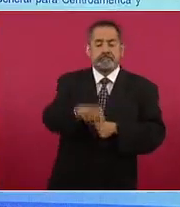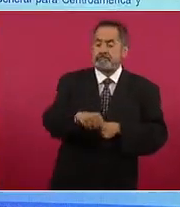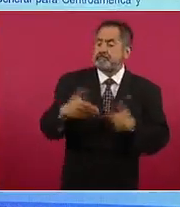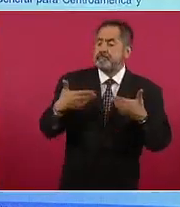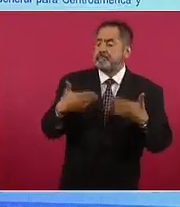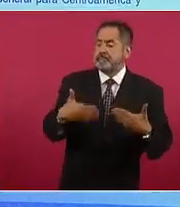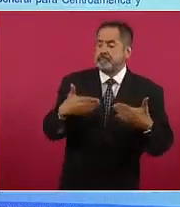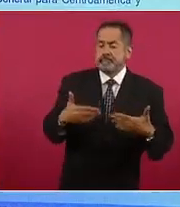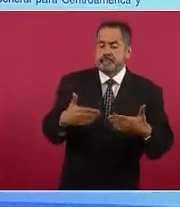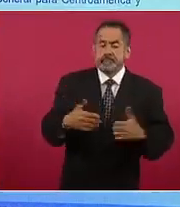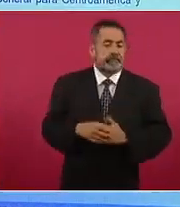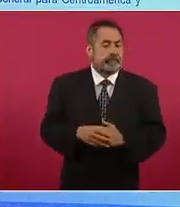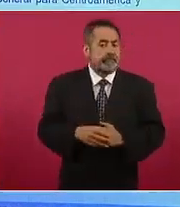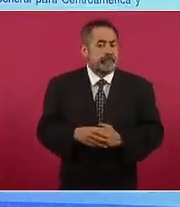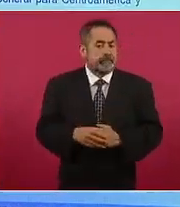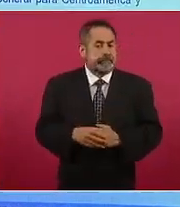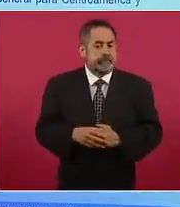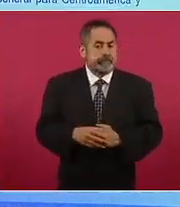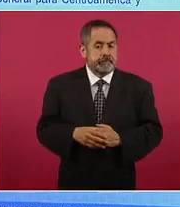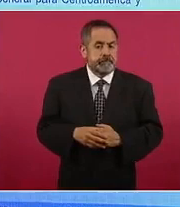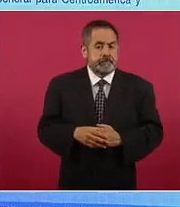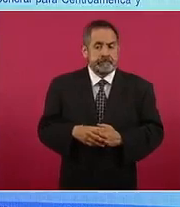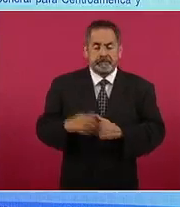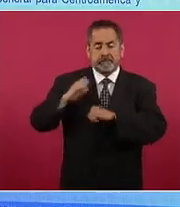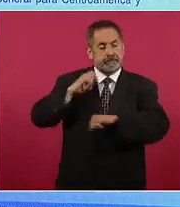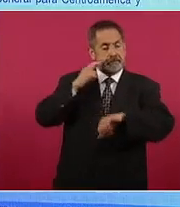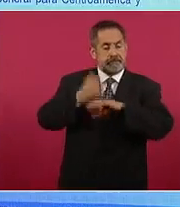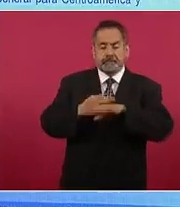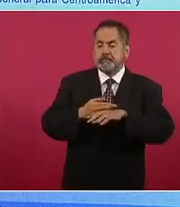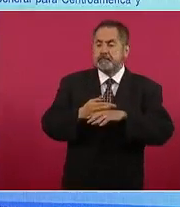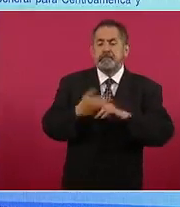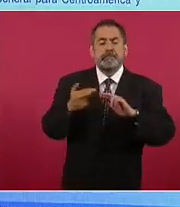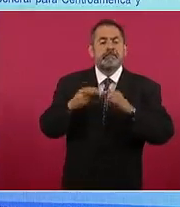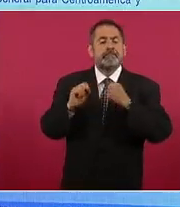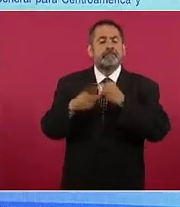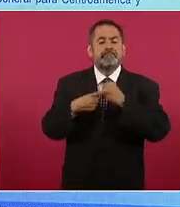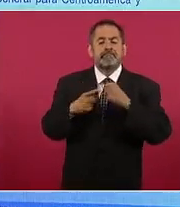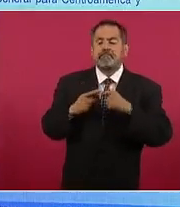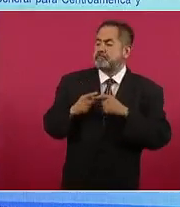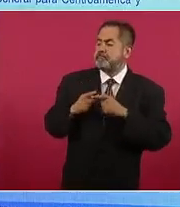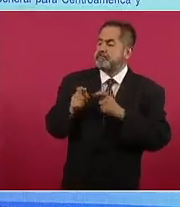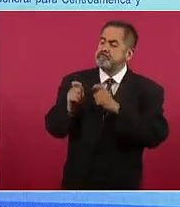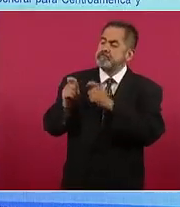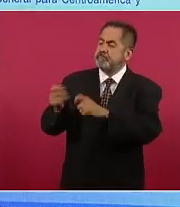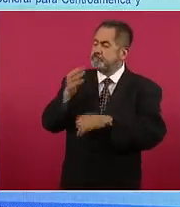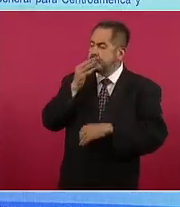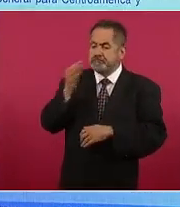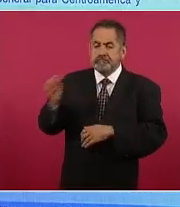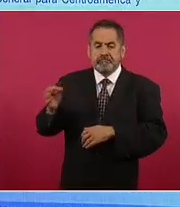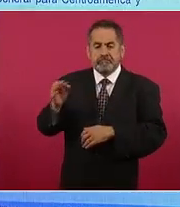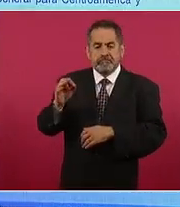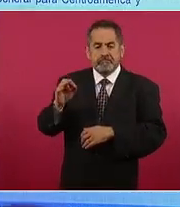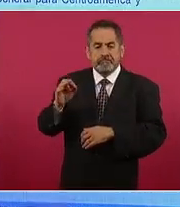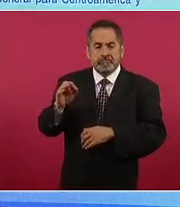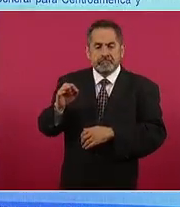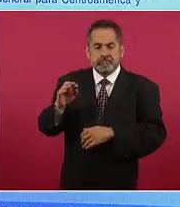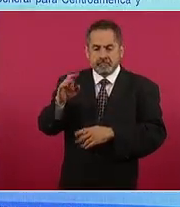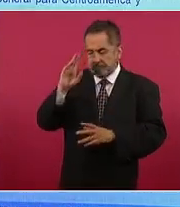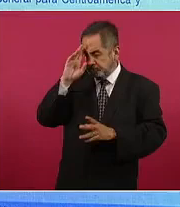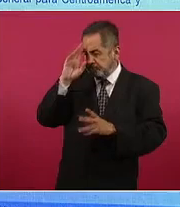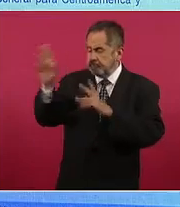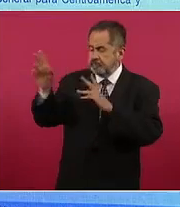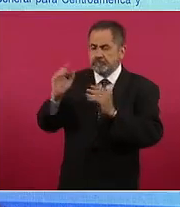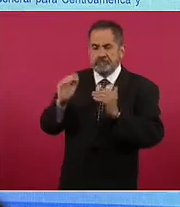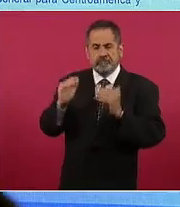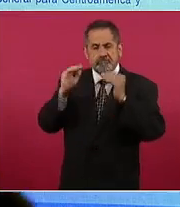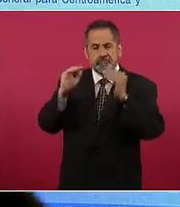El Ministerio de Relaciones Exteriores se vale de locación para reiterar a la Honorable Secretaría las seguridades de su más